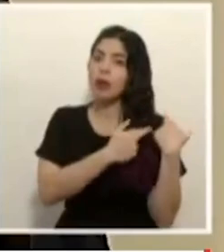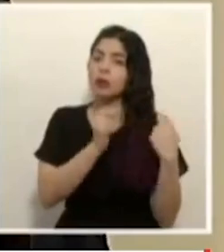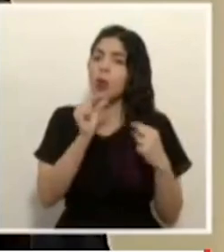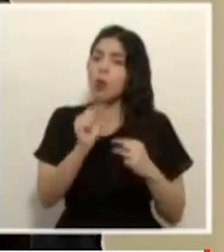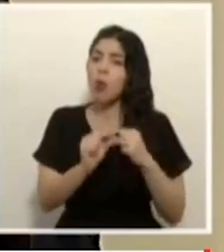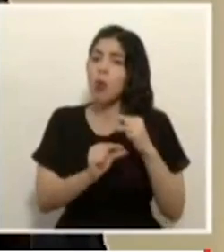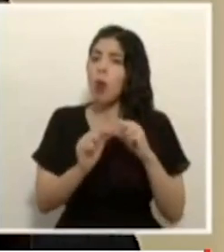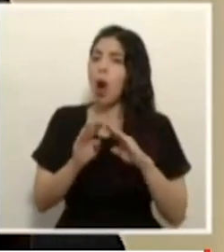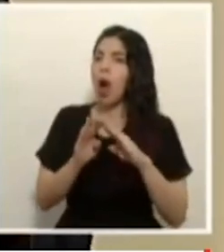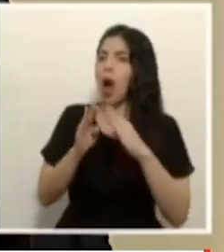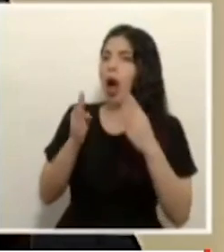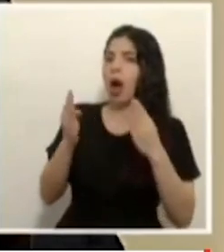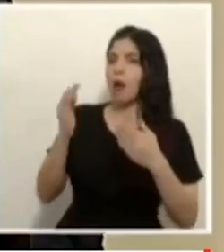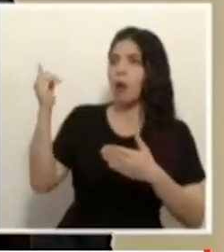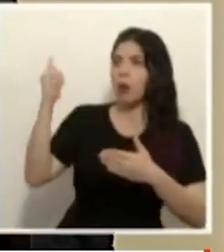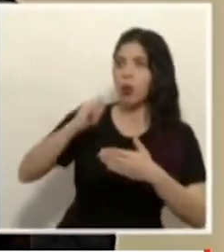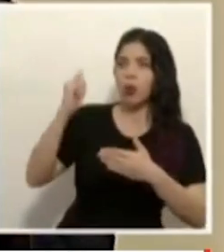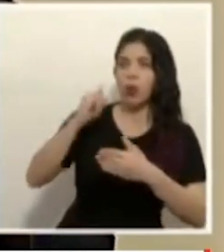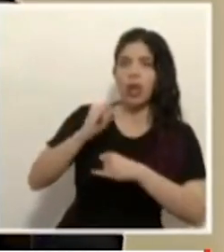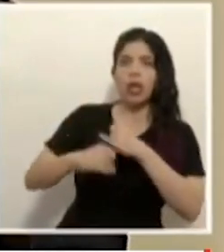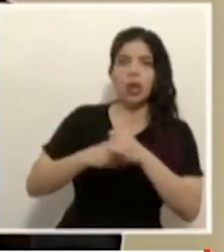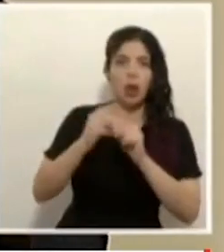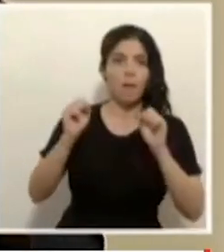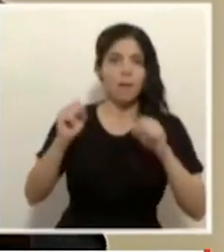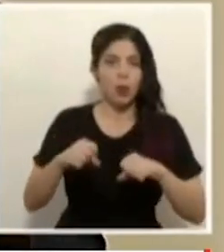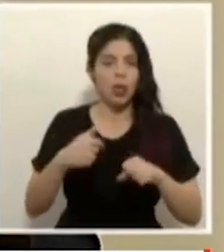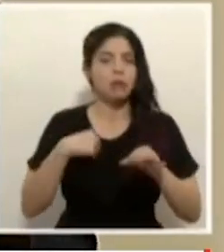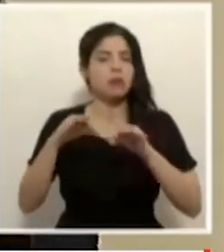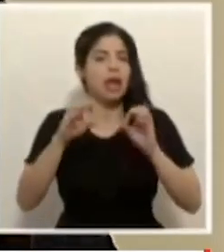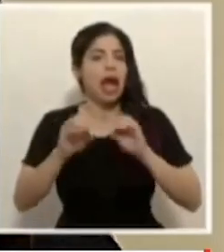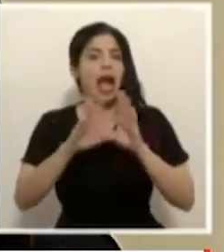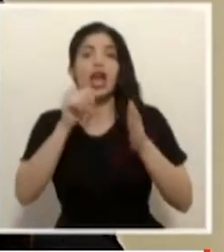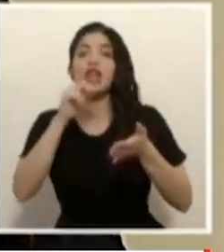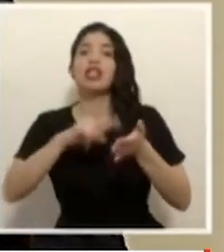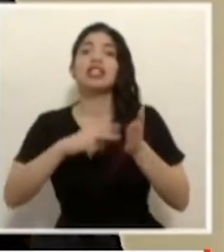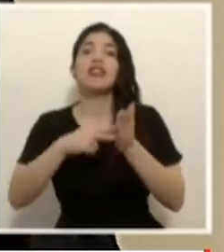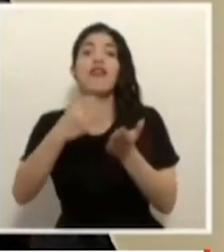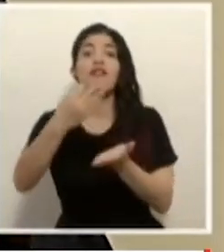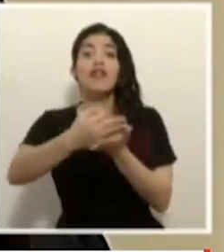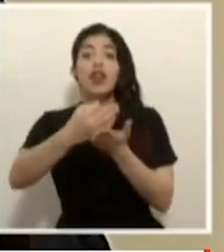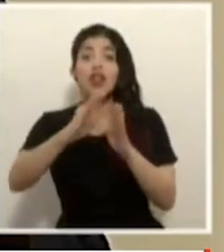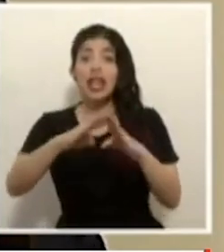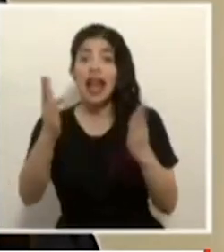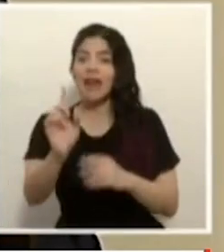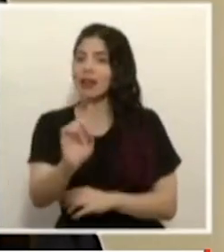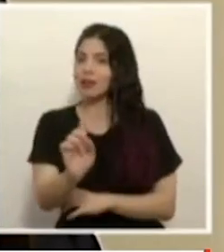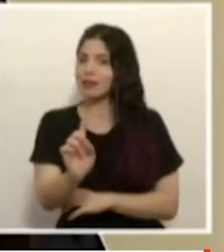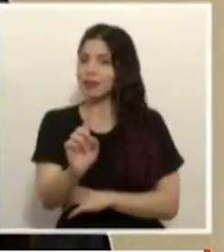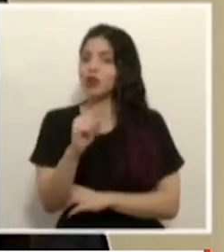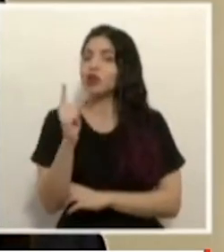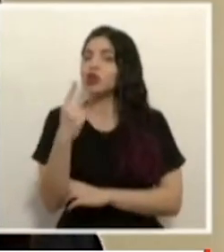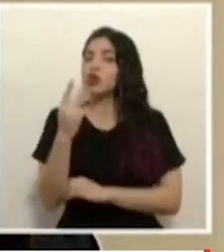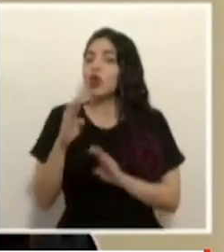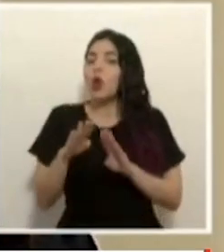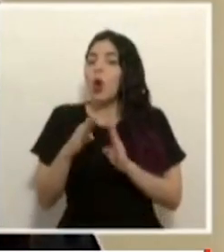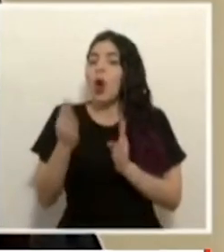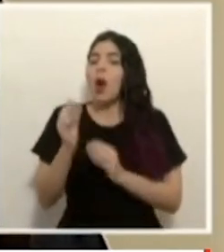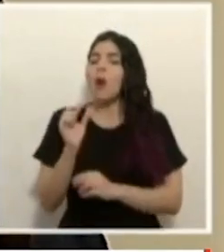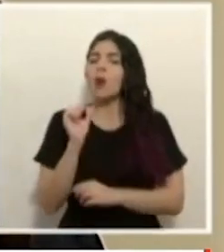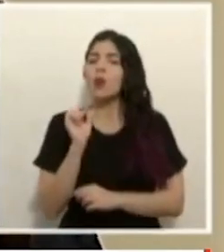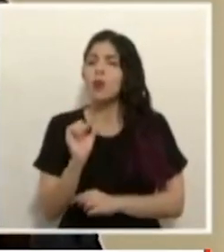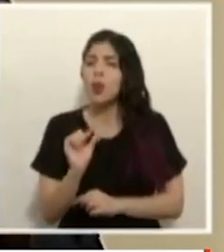de los vuelos internacionales aprovecho para aclarar que no es una apertura de fronteras es una apertura muy gradual